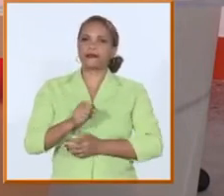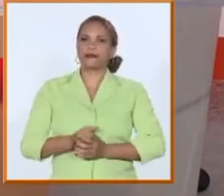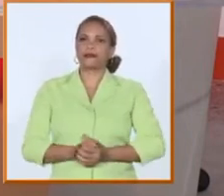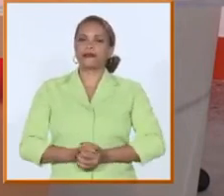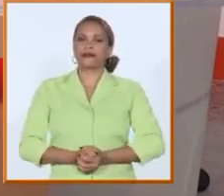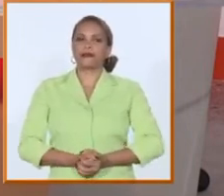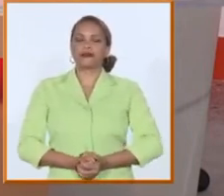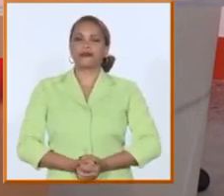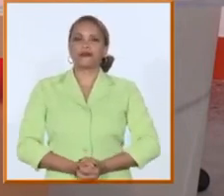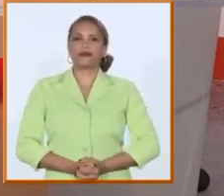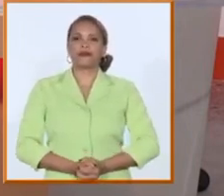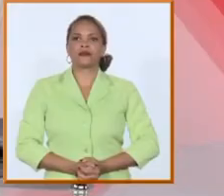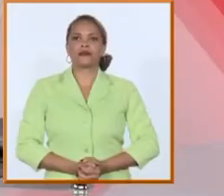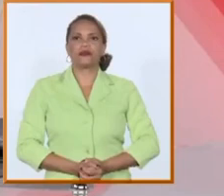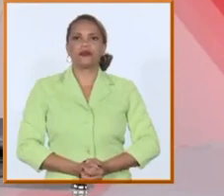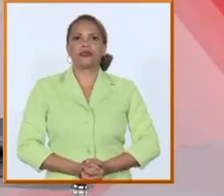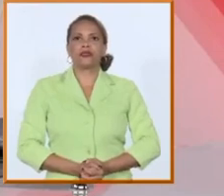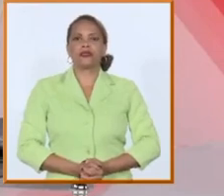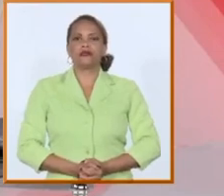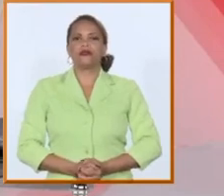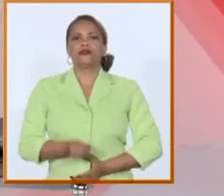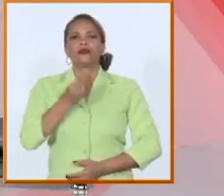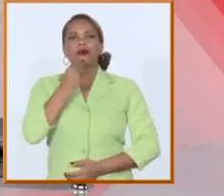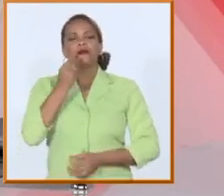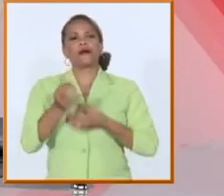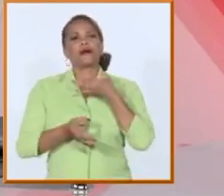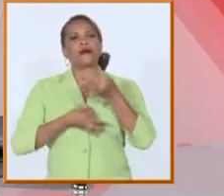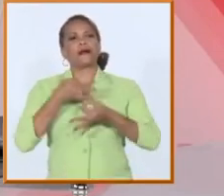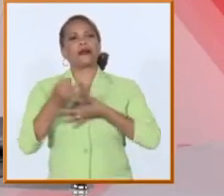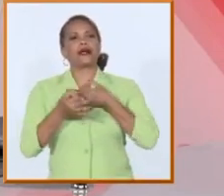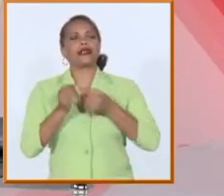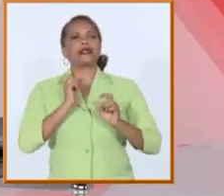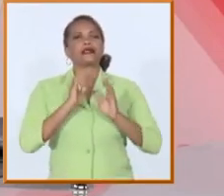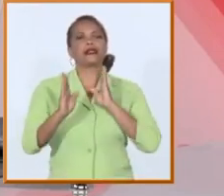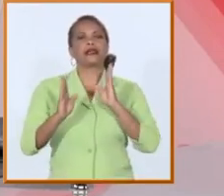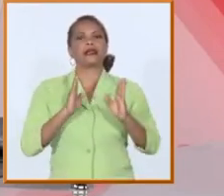también retos pudiéramos decir en el ámbito